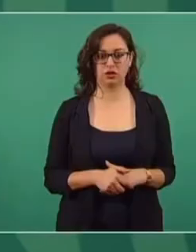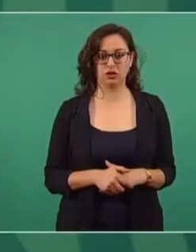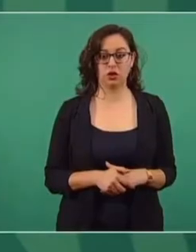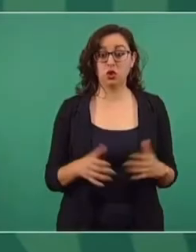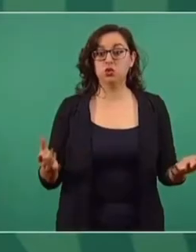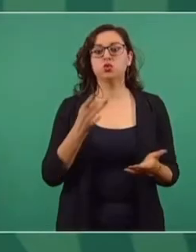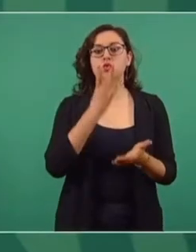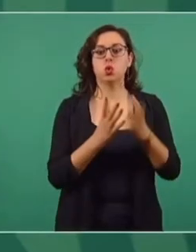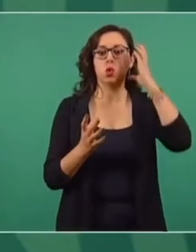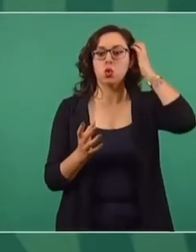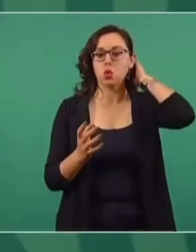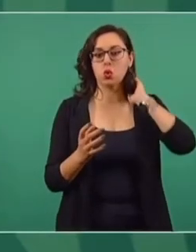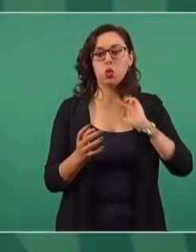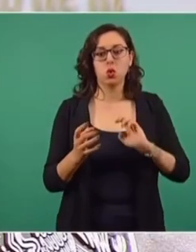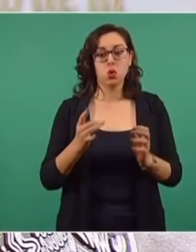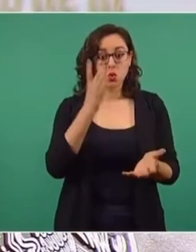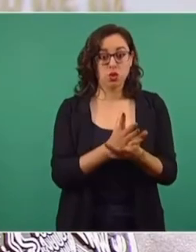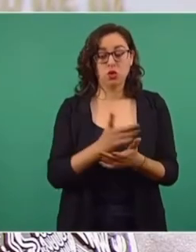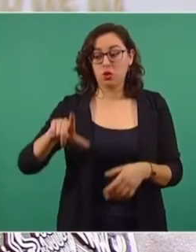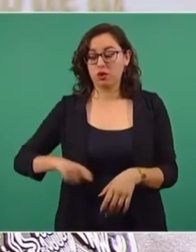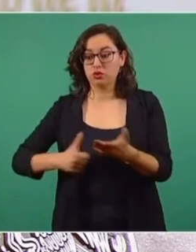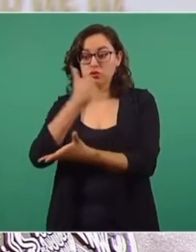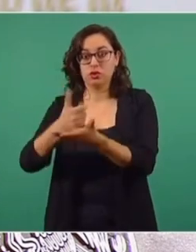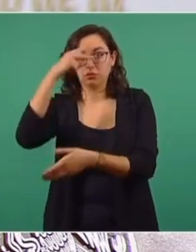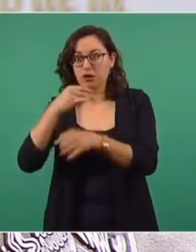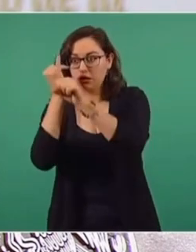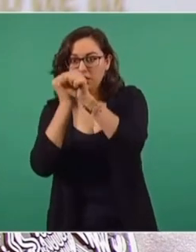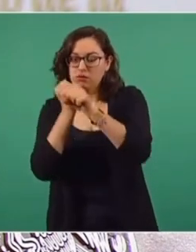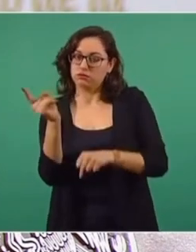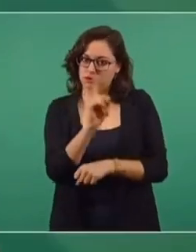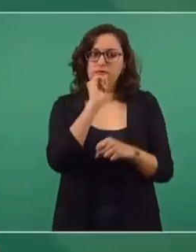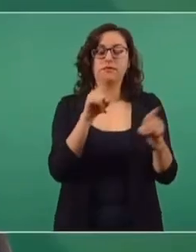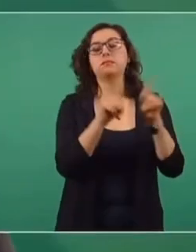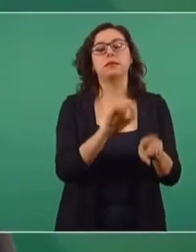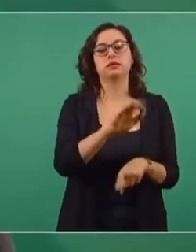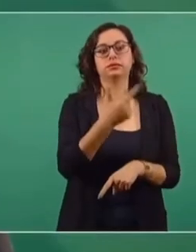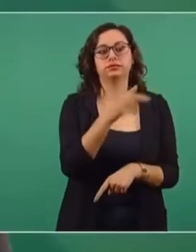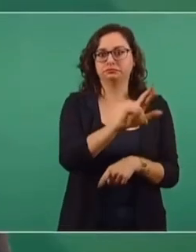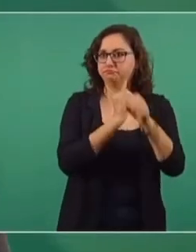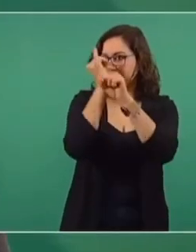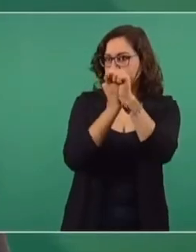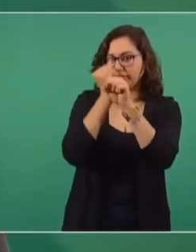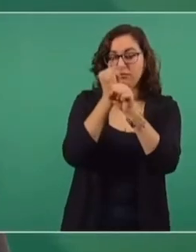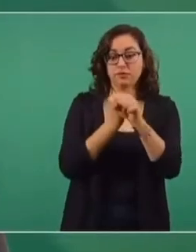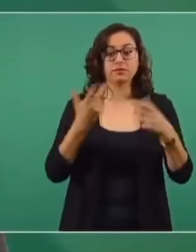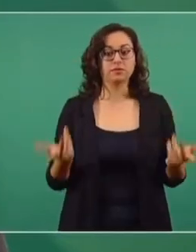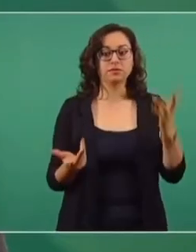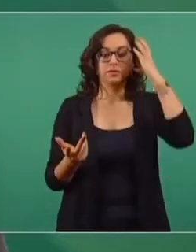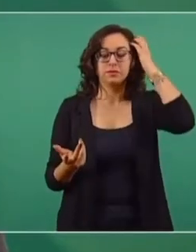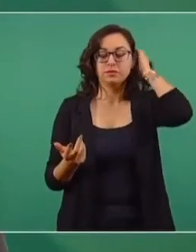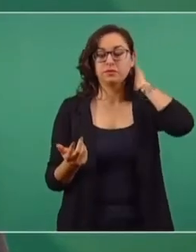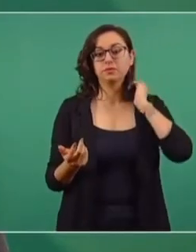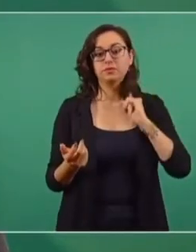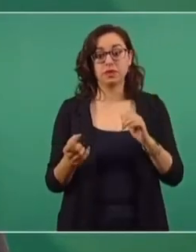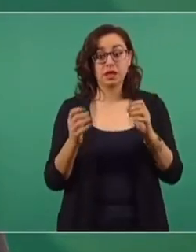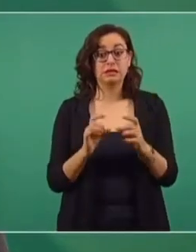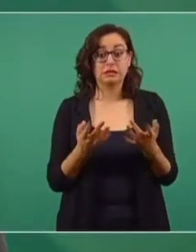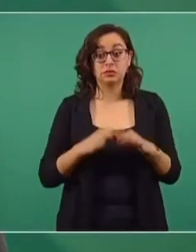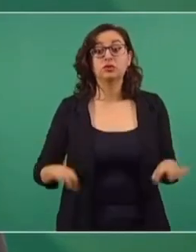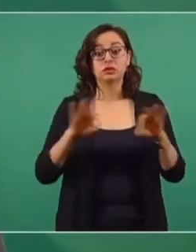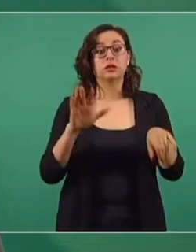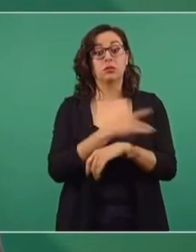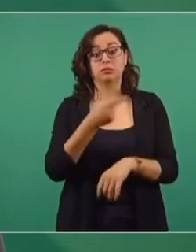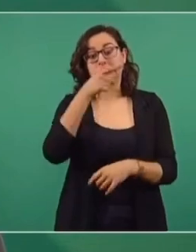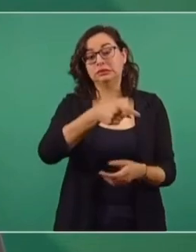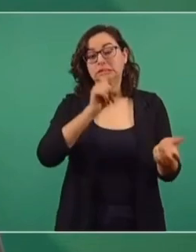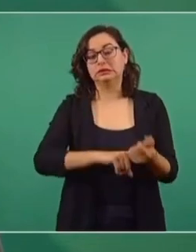haciendo su investigación y es de oficio, porque hubieron lamentablemente pérdidas